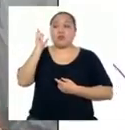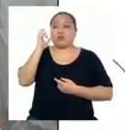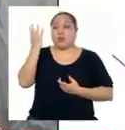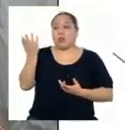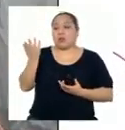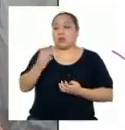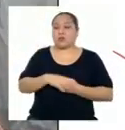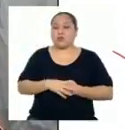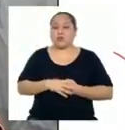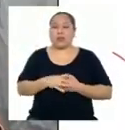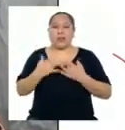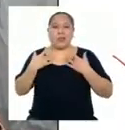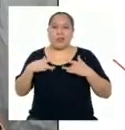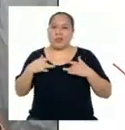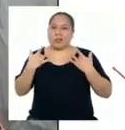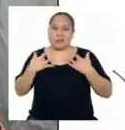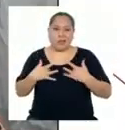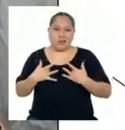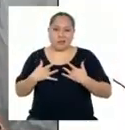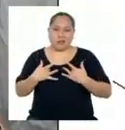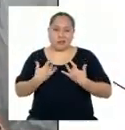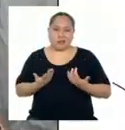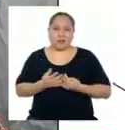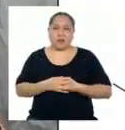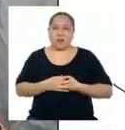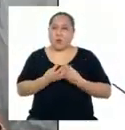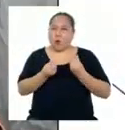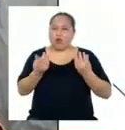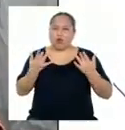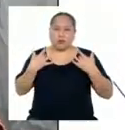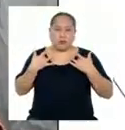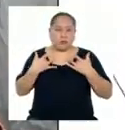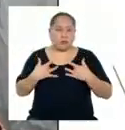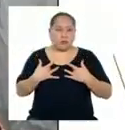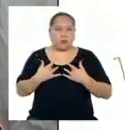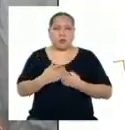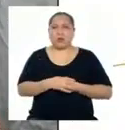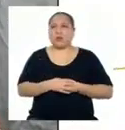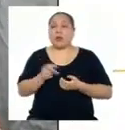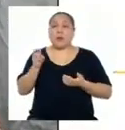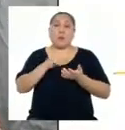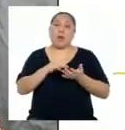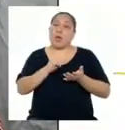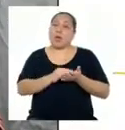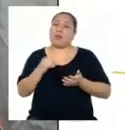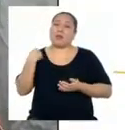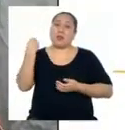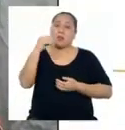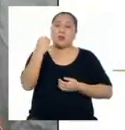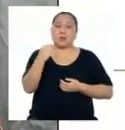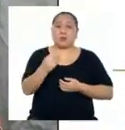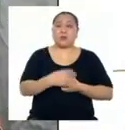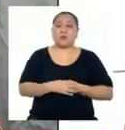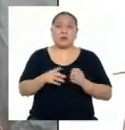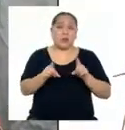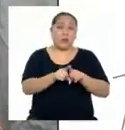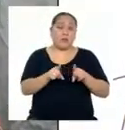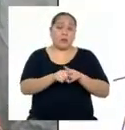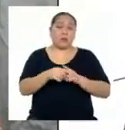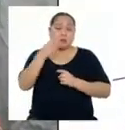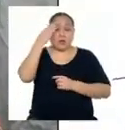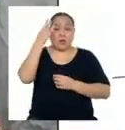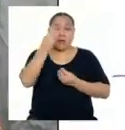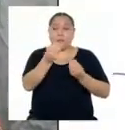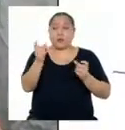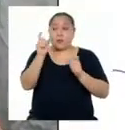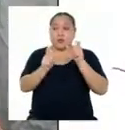tristeza prácticamente. Y pasa siempre mayormente en los adolescentes. También sé que la mayoría de